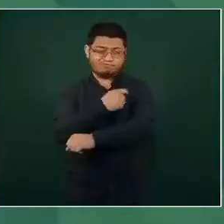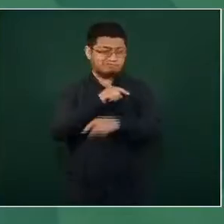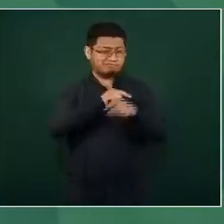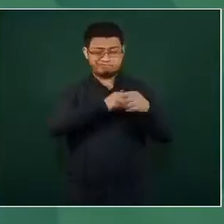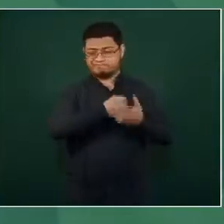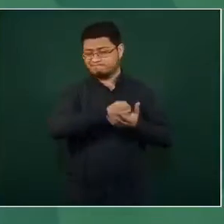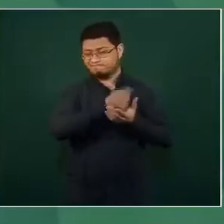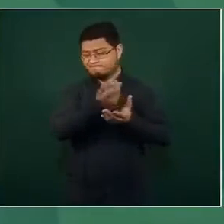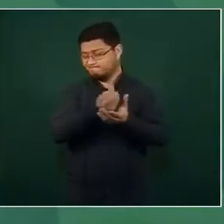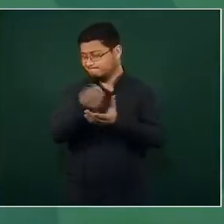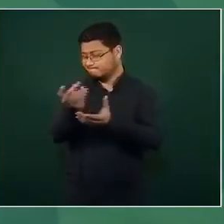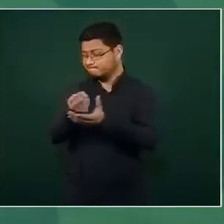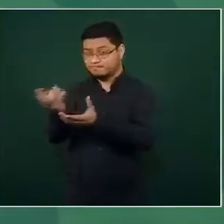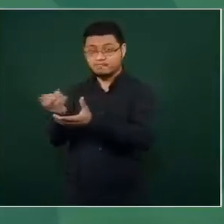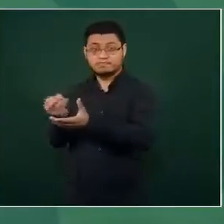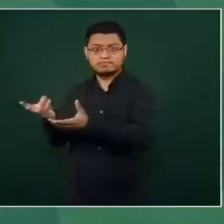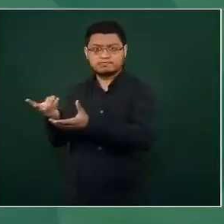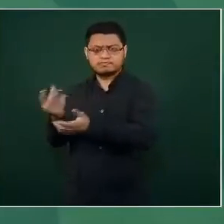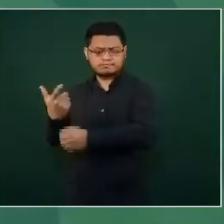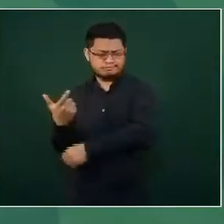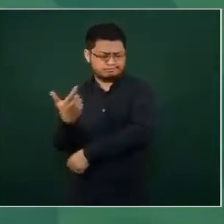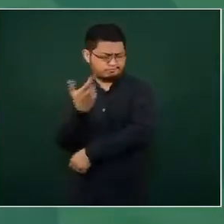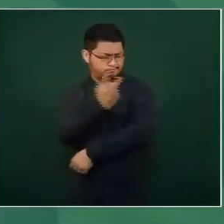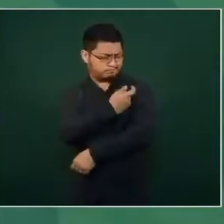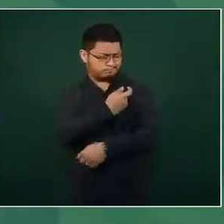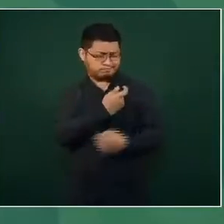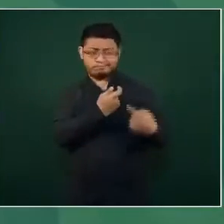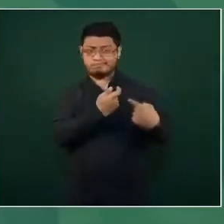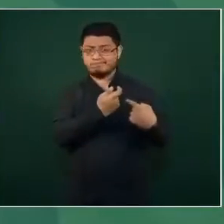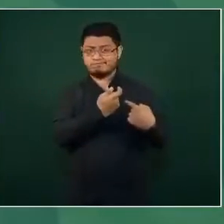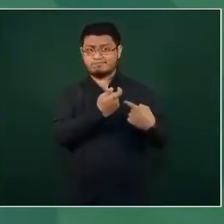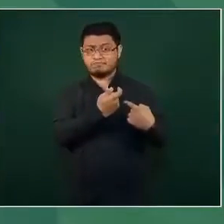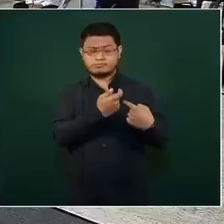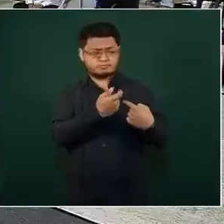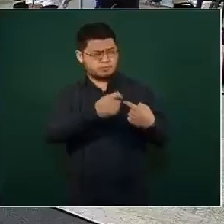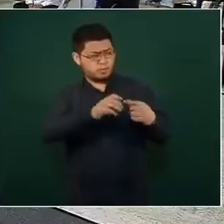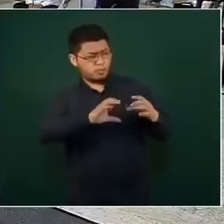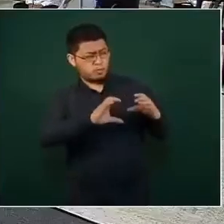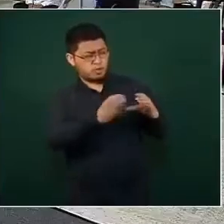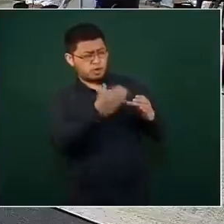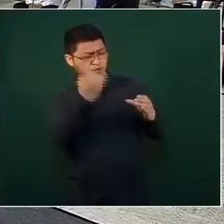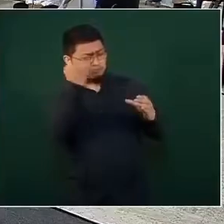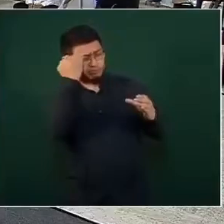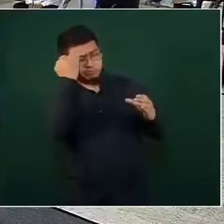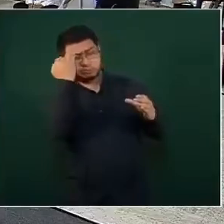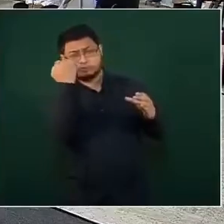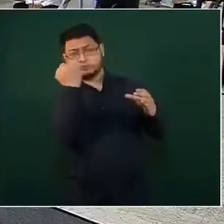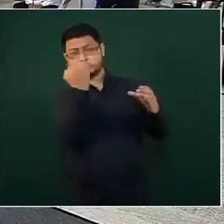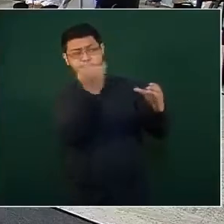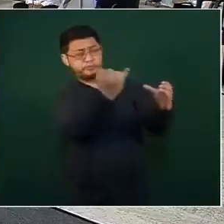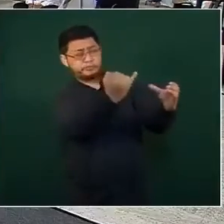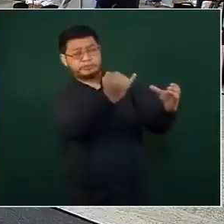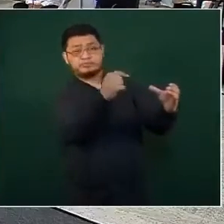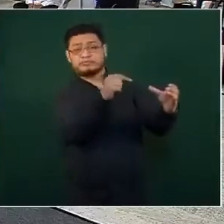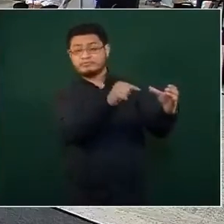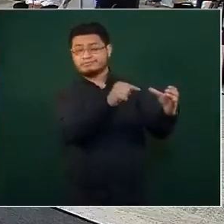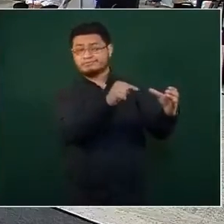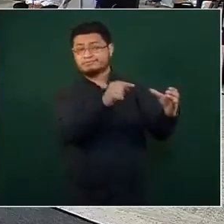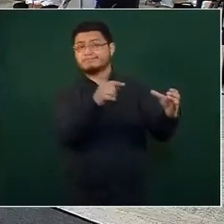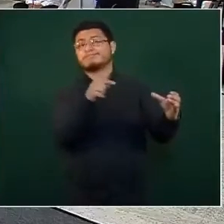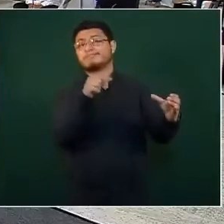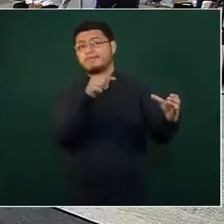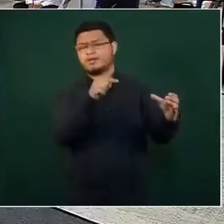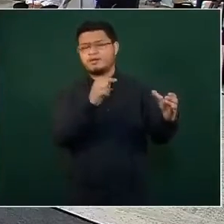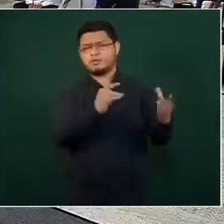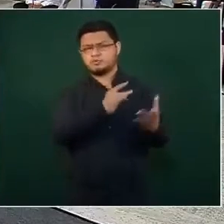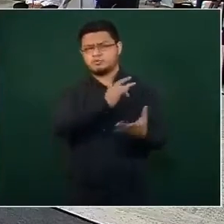Aplicar la vacuna en los pueblos más apartados, no sólo en